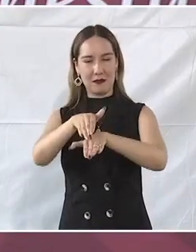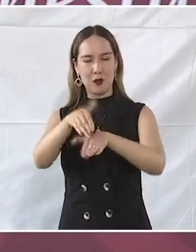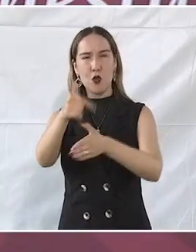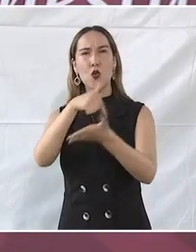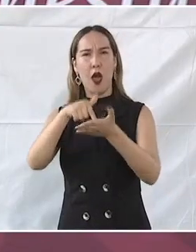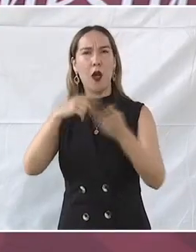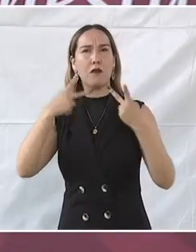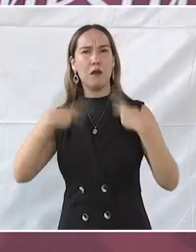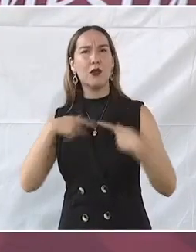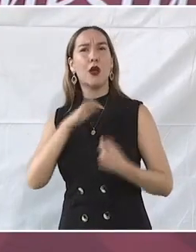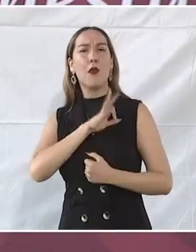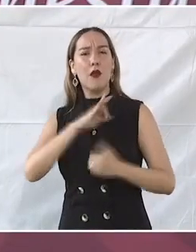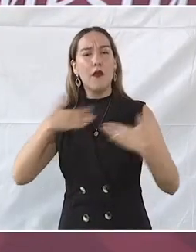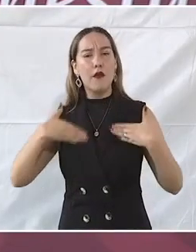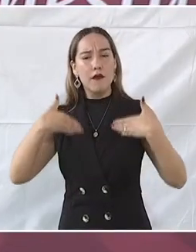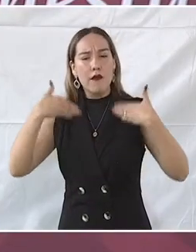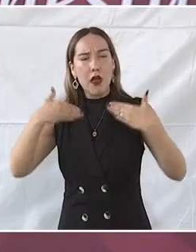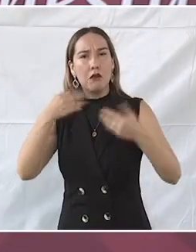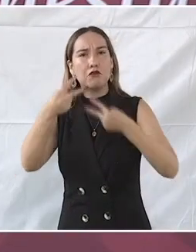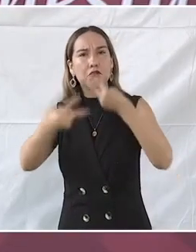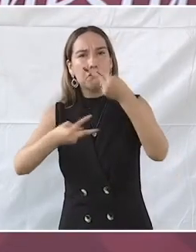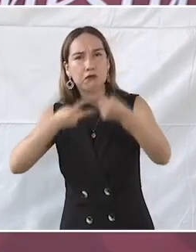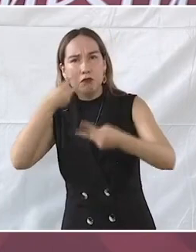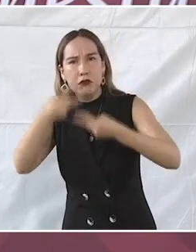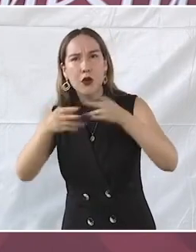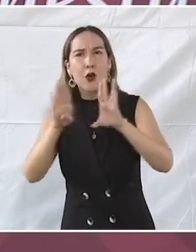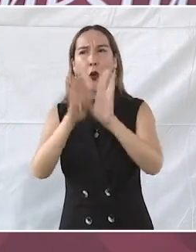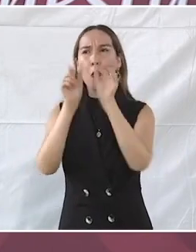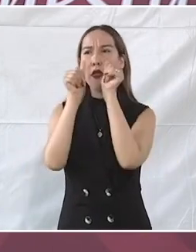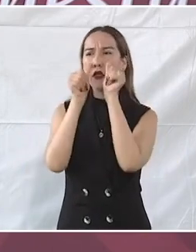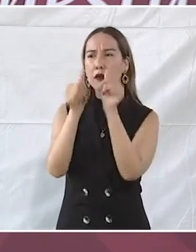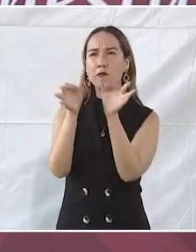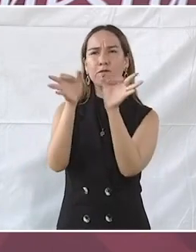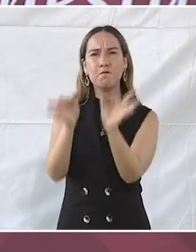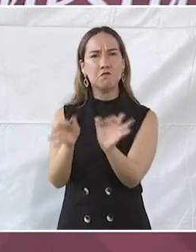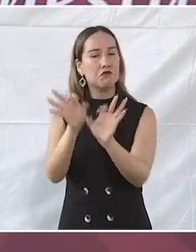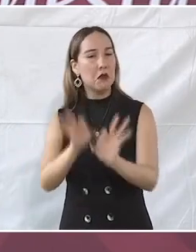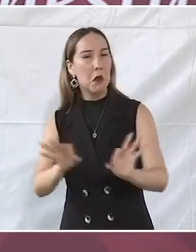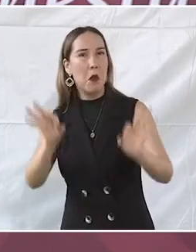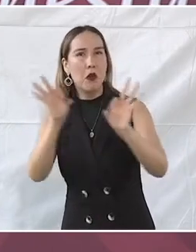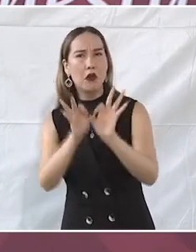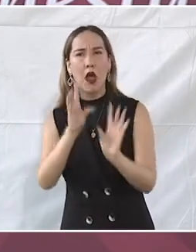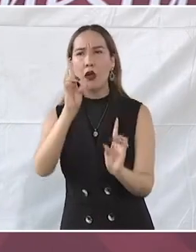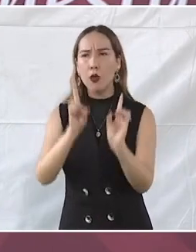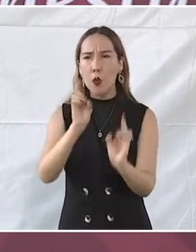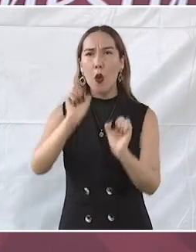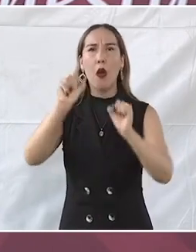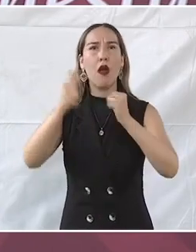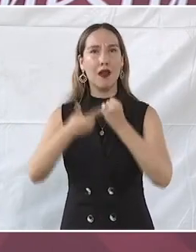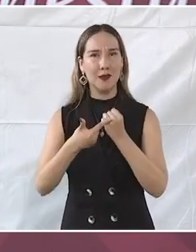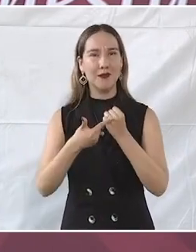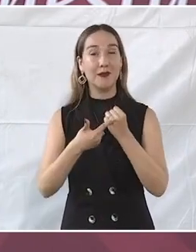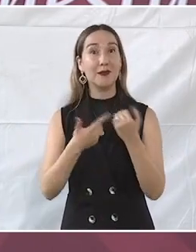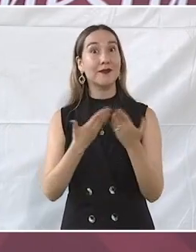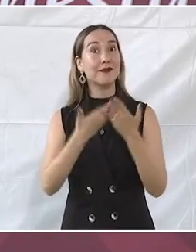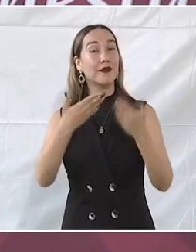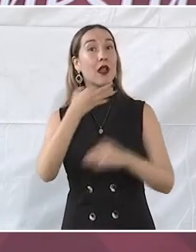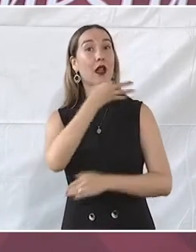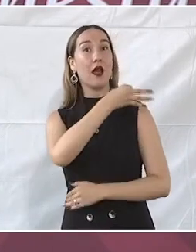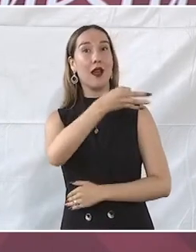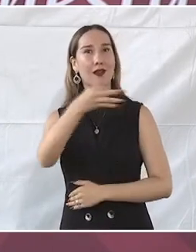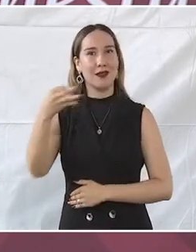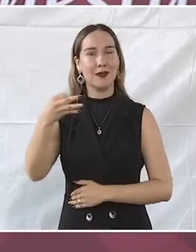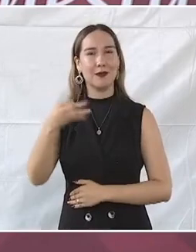dudas y sean atendidas personalmente con respecto a todos los programas. Le informo, señor Presidente, que a la fecha,